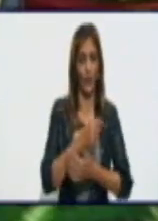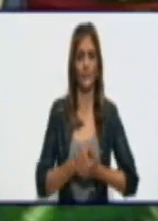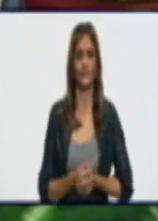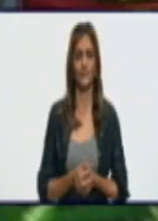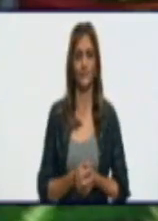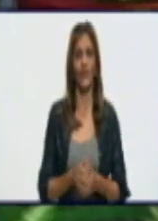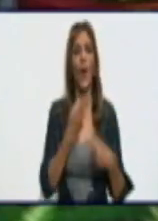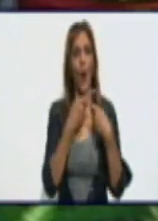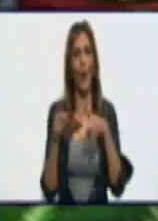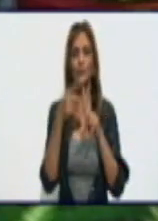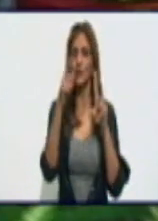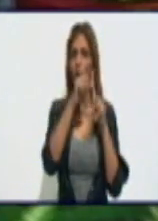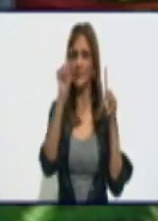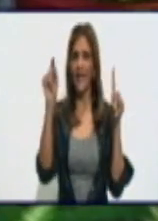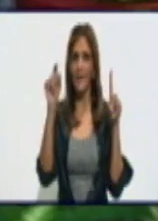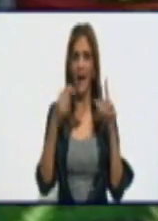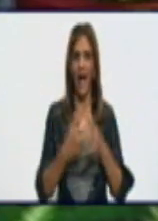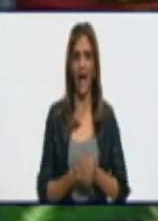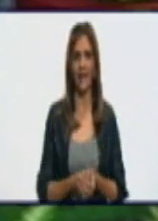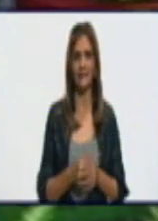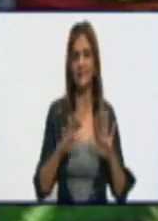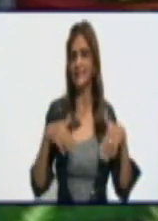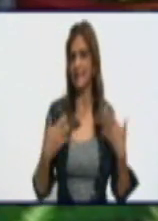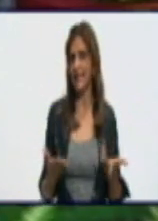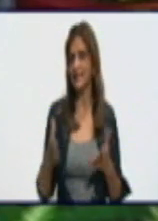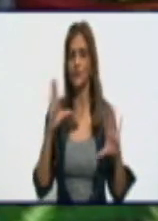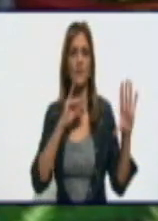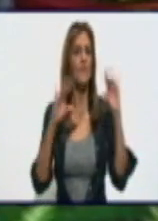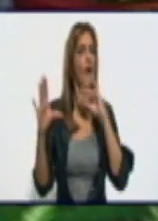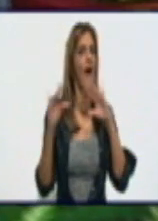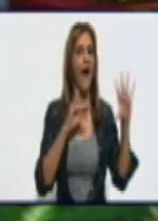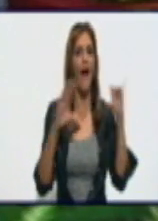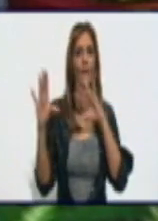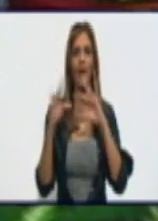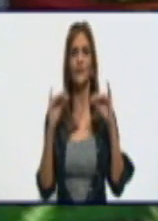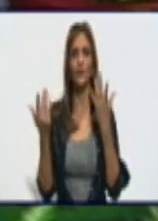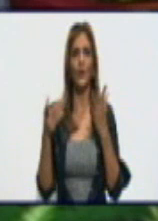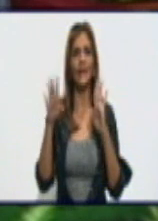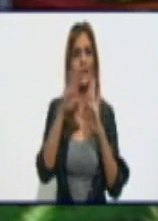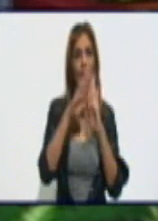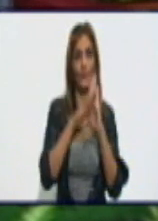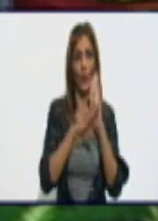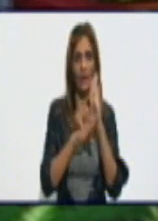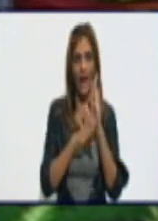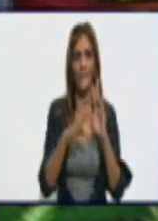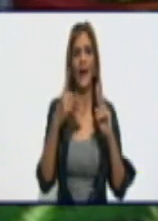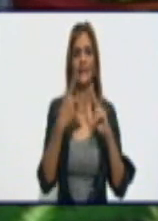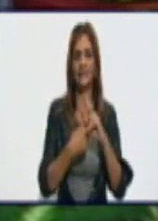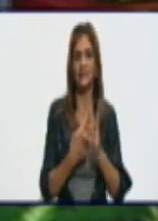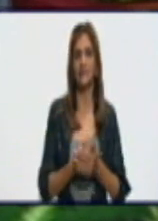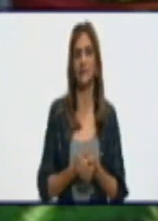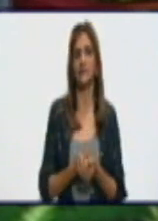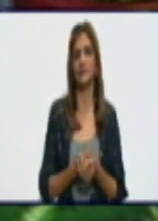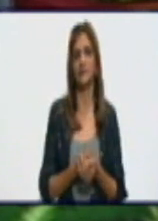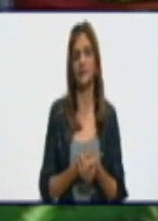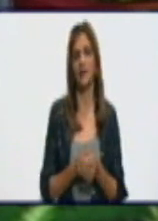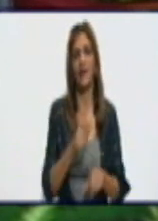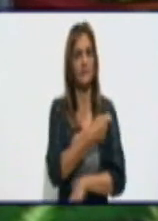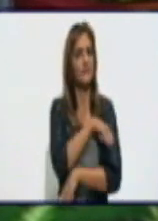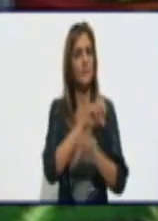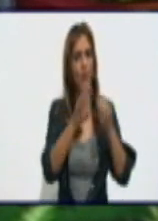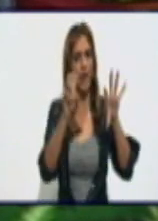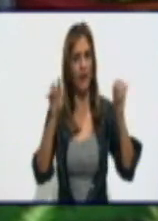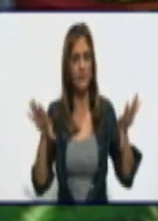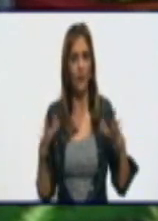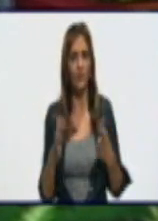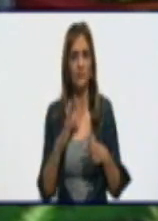Uno de los temas que estuvimos abordando en el programa y también en el resto de los medios de comunicación de la provincia y del país fue la